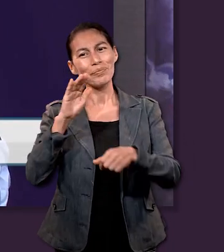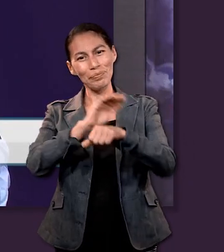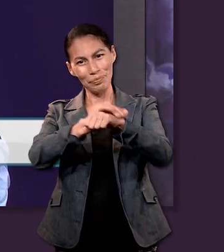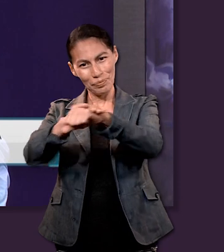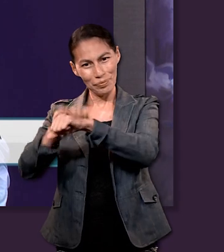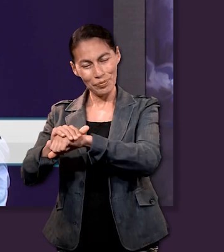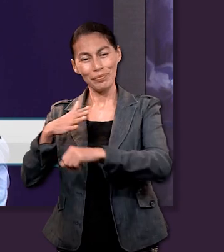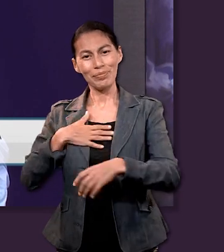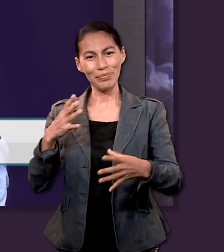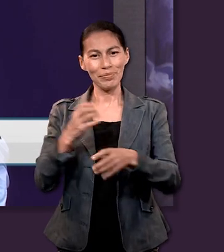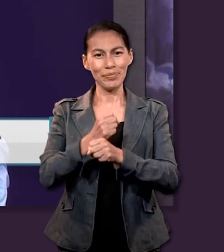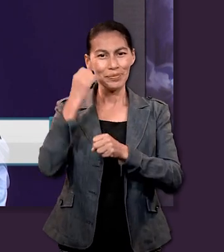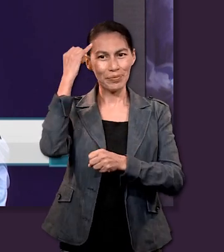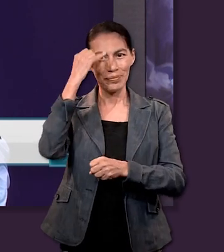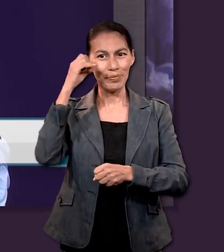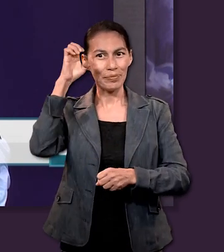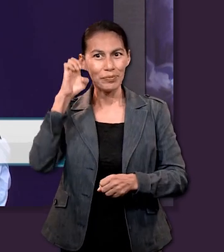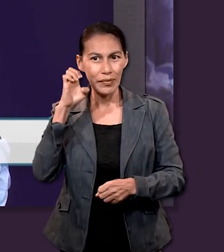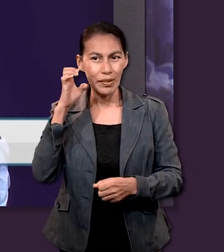es Jaime Alcántara.